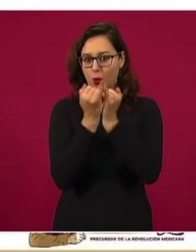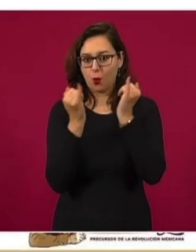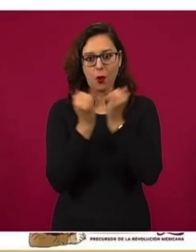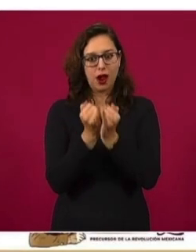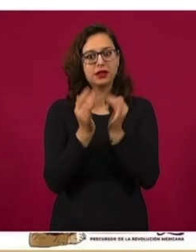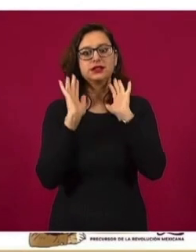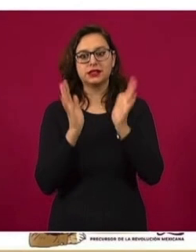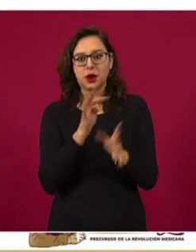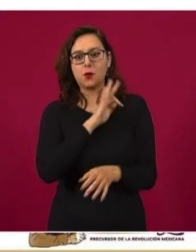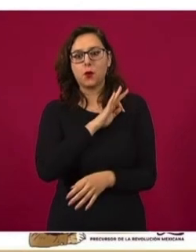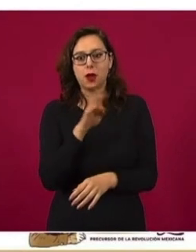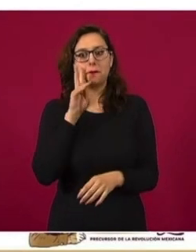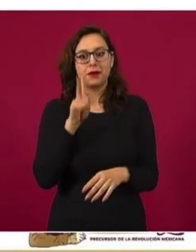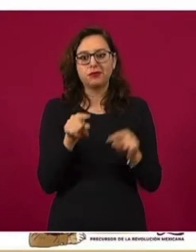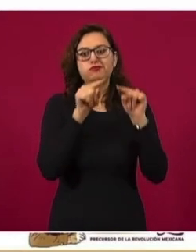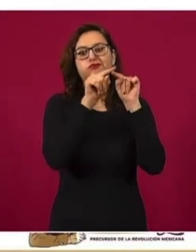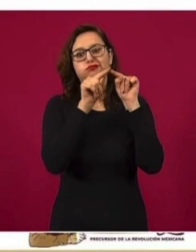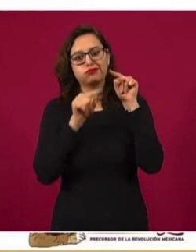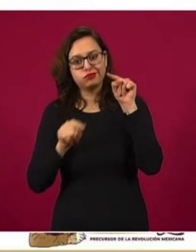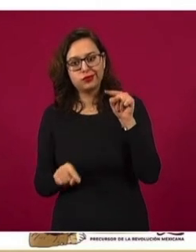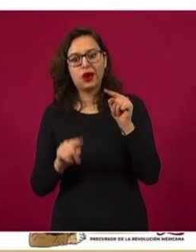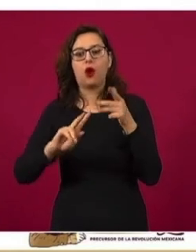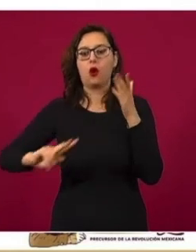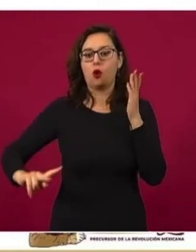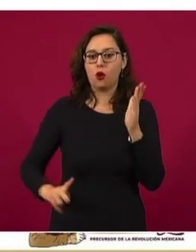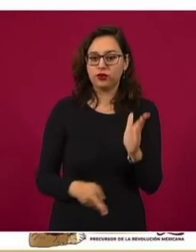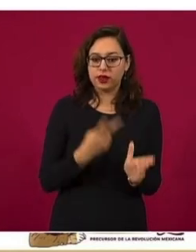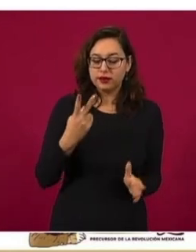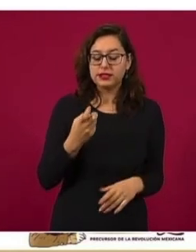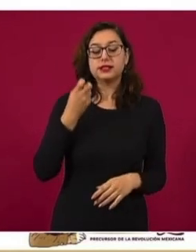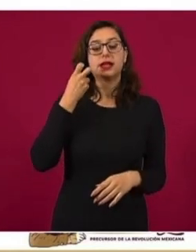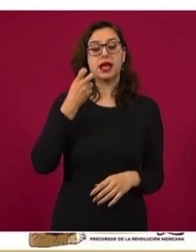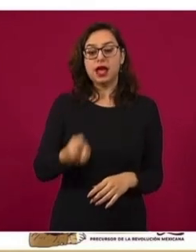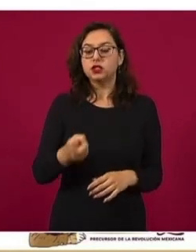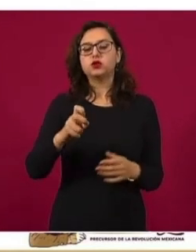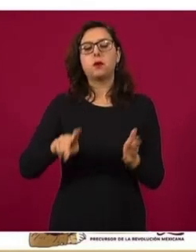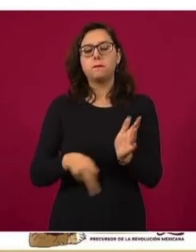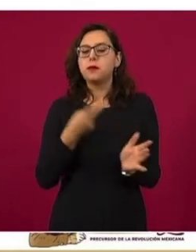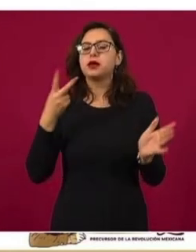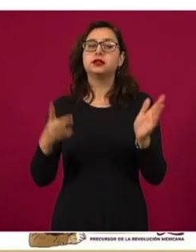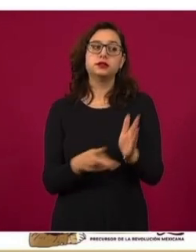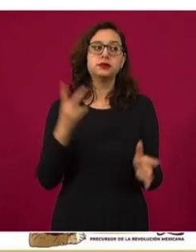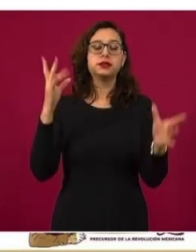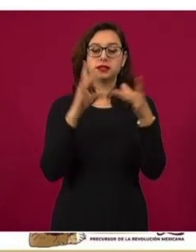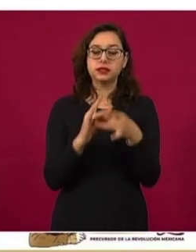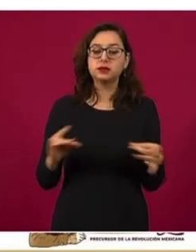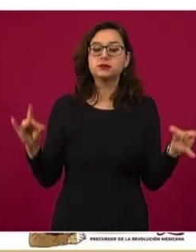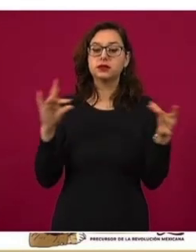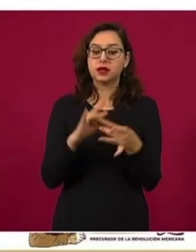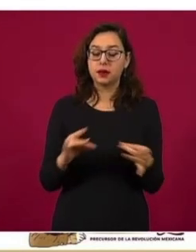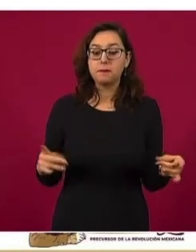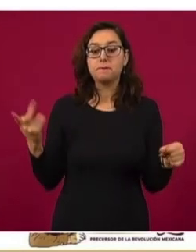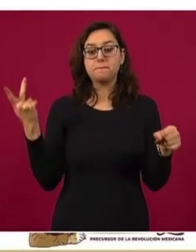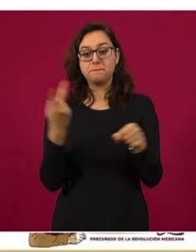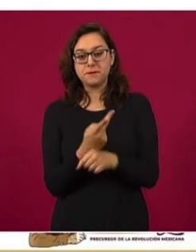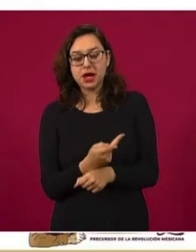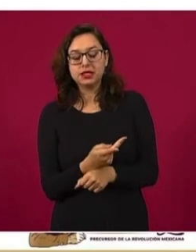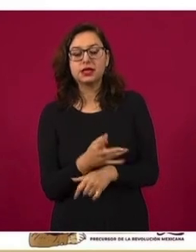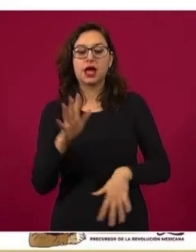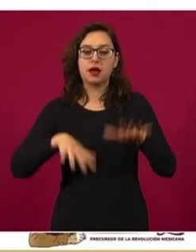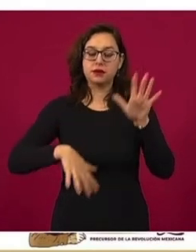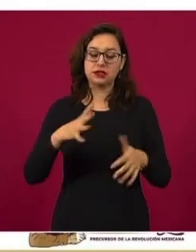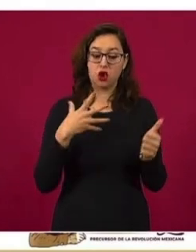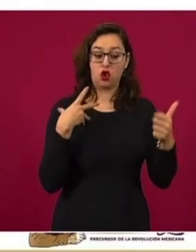los cambios en el número de casos y los cambios en la hospitalización suelen transcurrir entre siete a